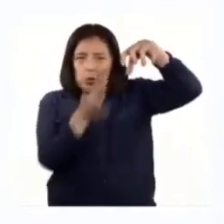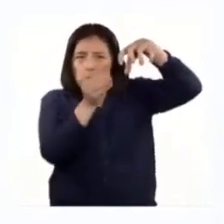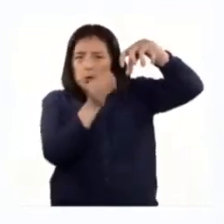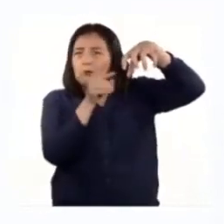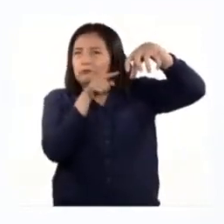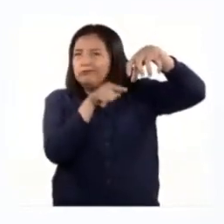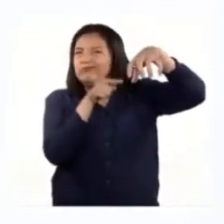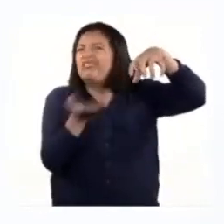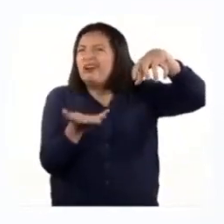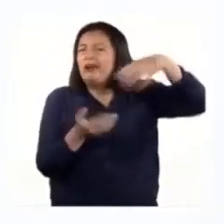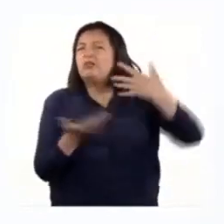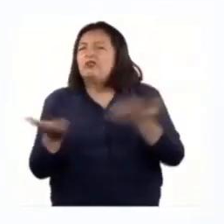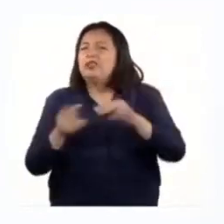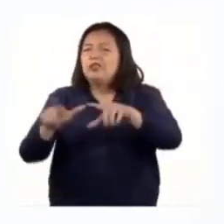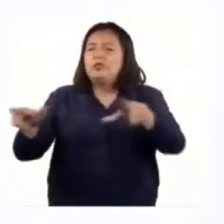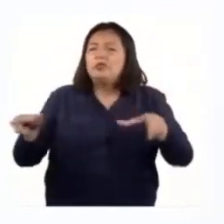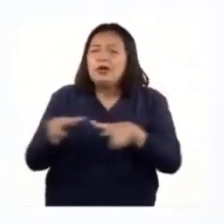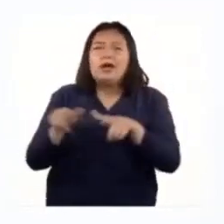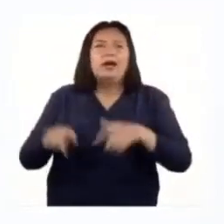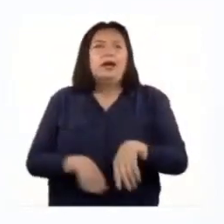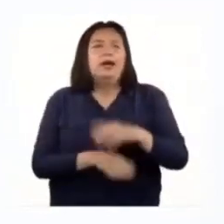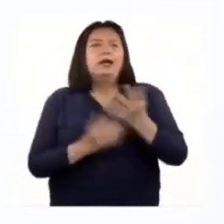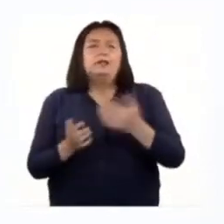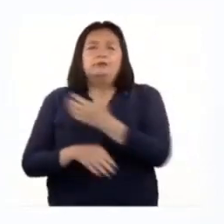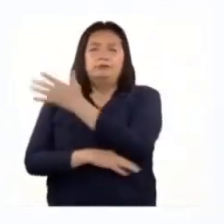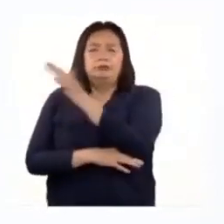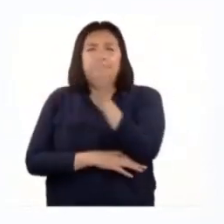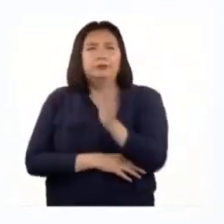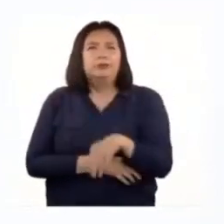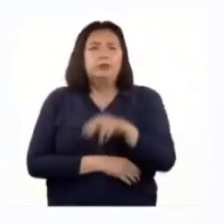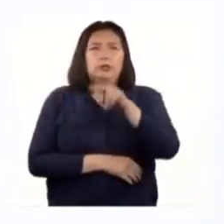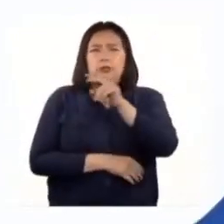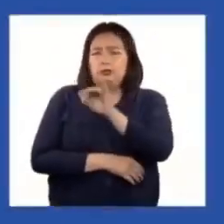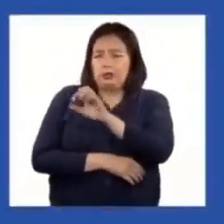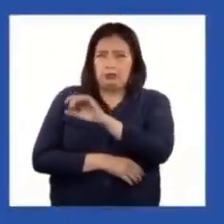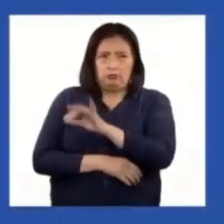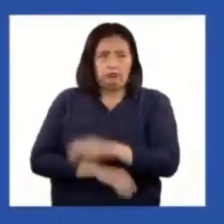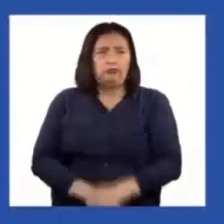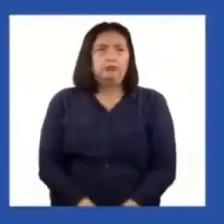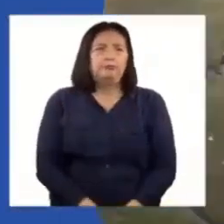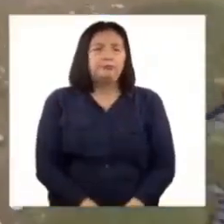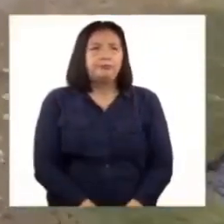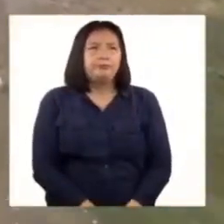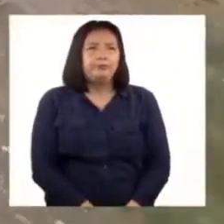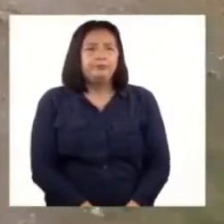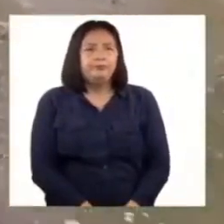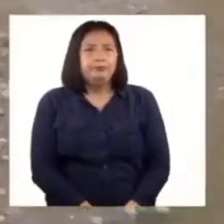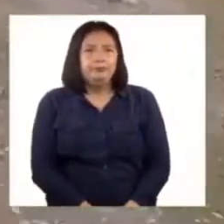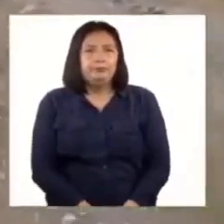corresponde a la Reserva Paisajística Noryauyos-Cochas. B.